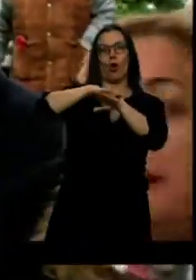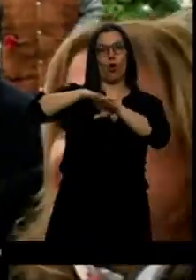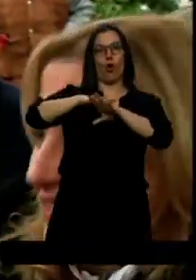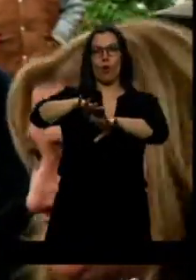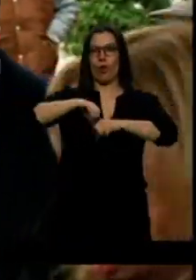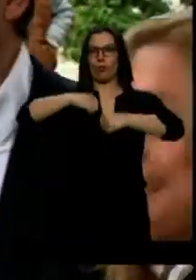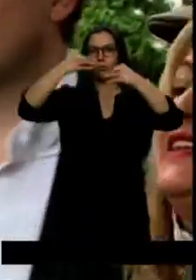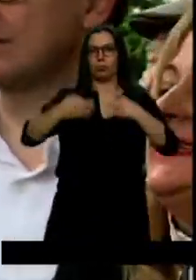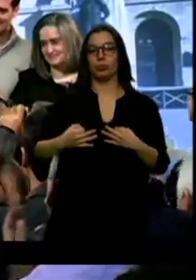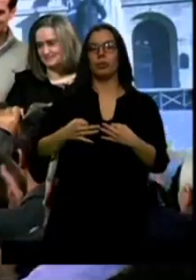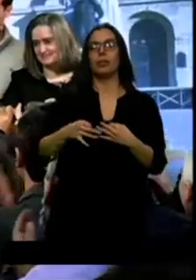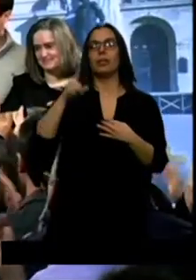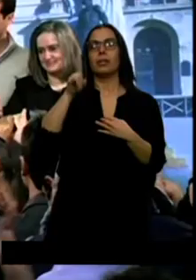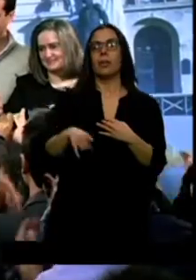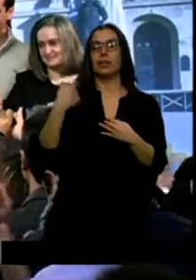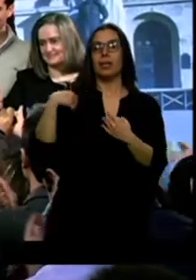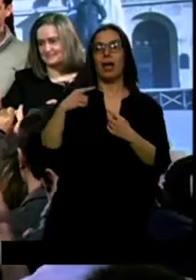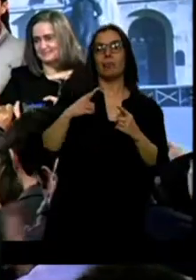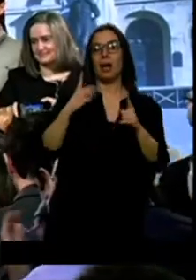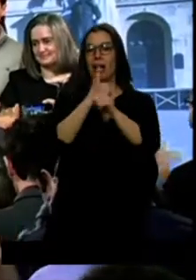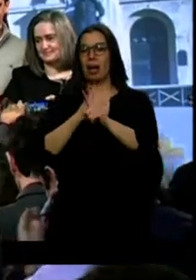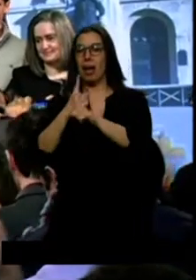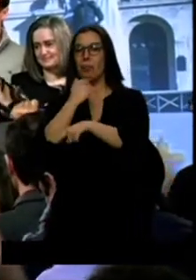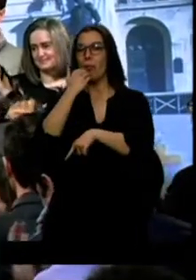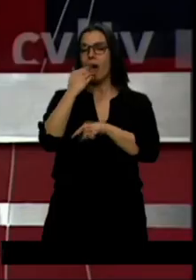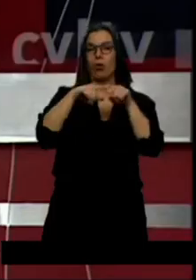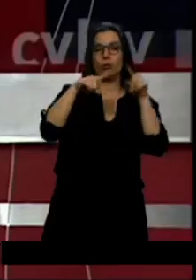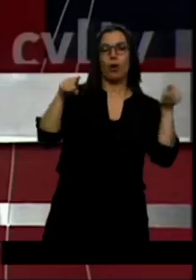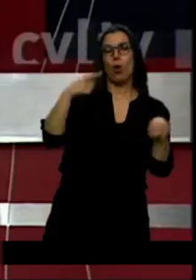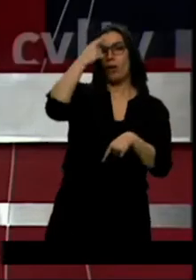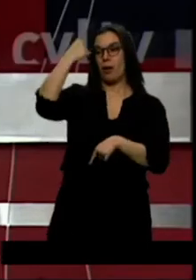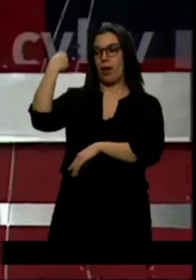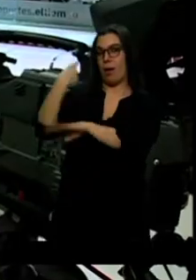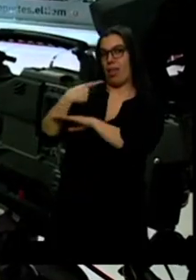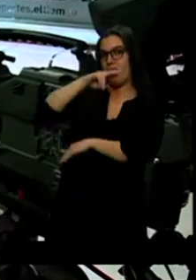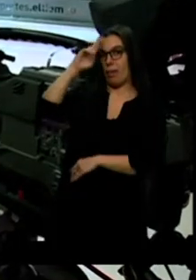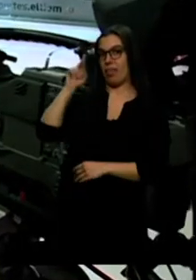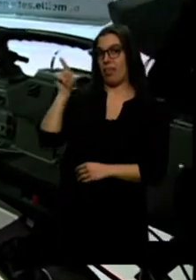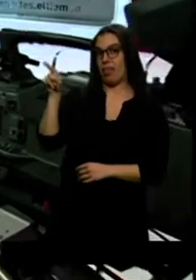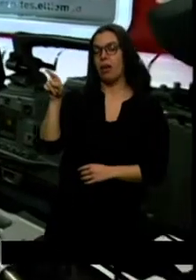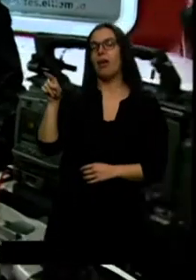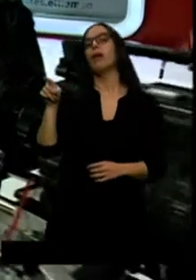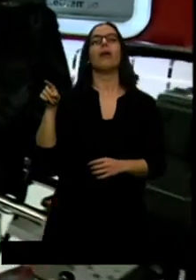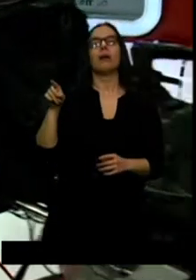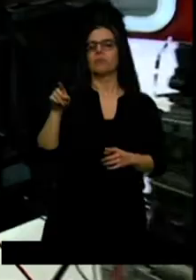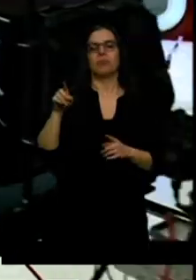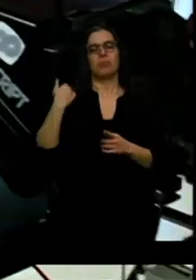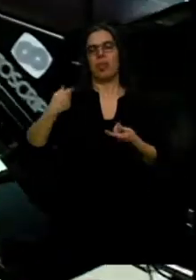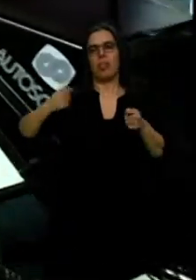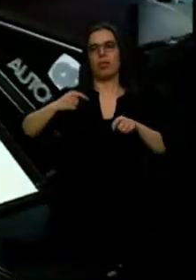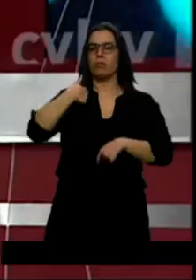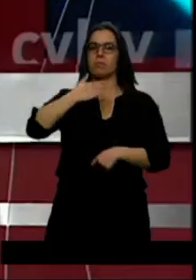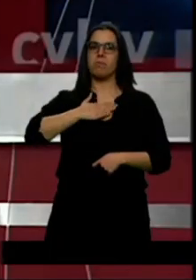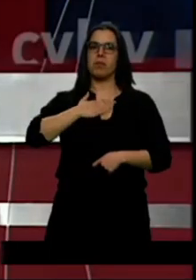cambios de última hora en las candidaturas de Segovia y Ávila dictados por Génova. Son mis candidatos. Y ofrece un pacto para que gobierne la lista más